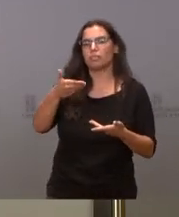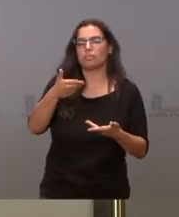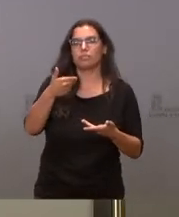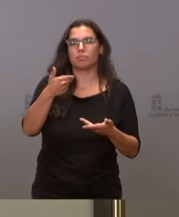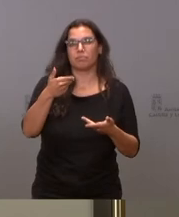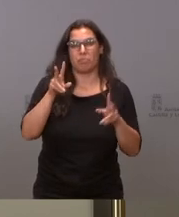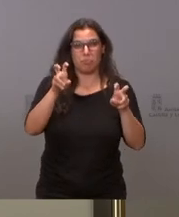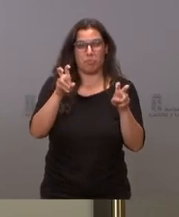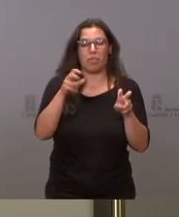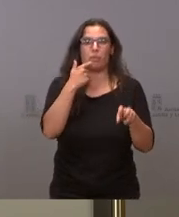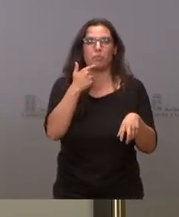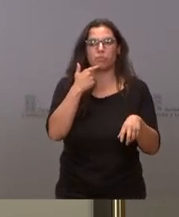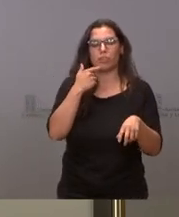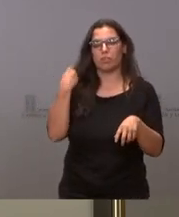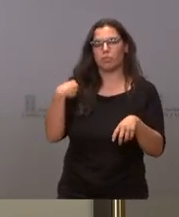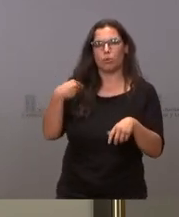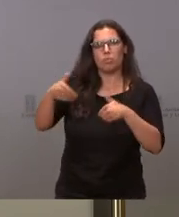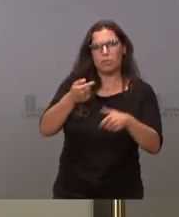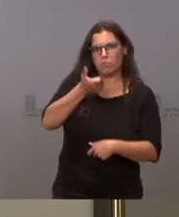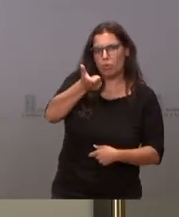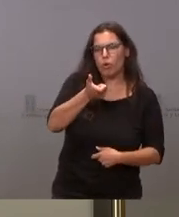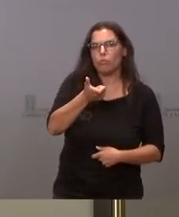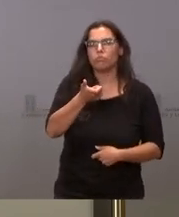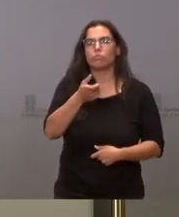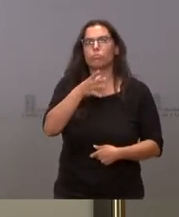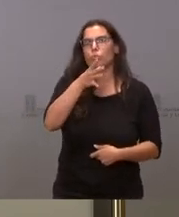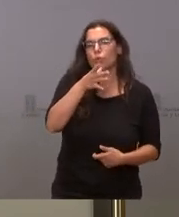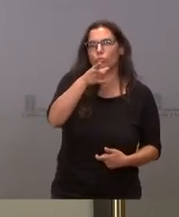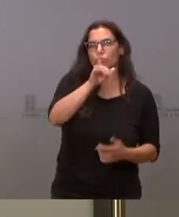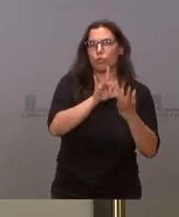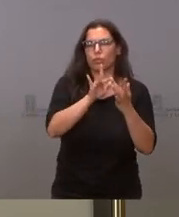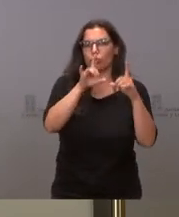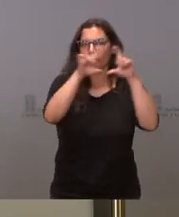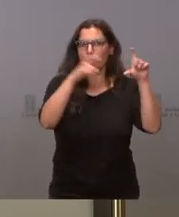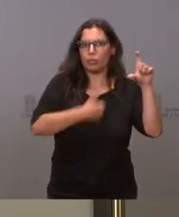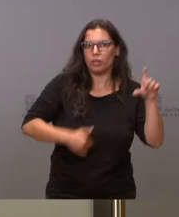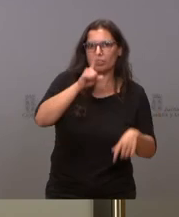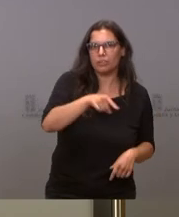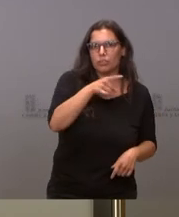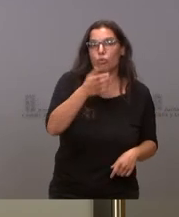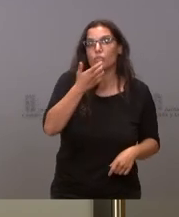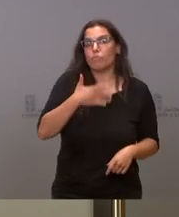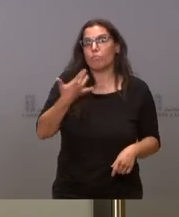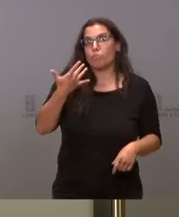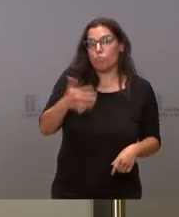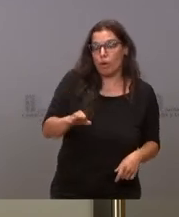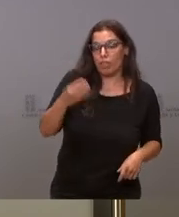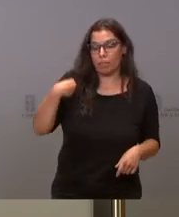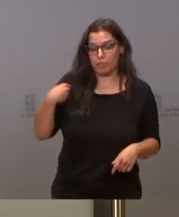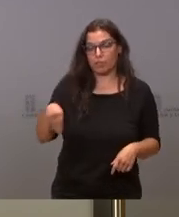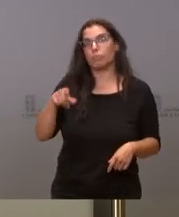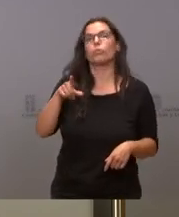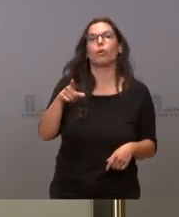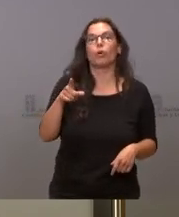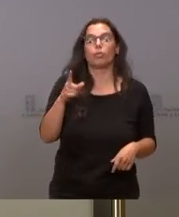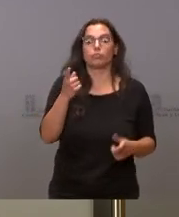atribuyen si han hablado con alguna de las patronales y si hay alguna posibilidad técnica de que como esas cantidades digamos que se han